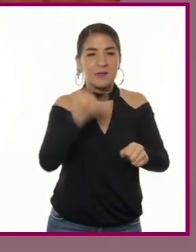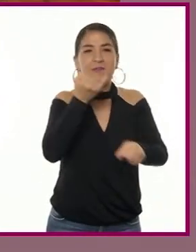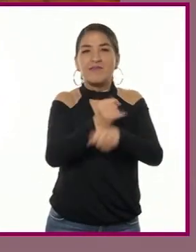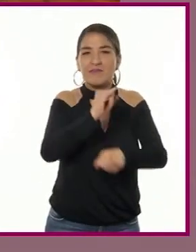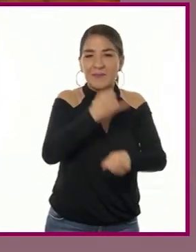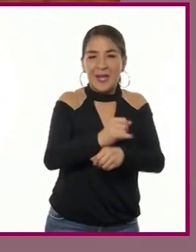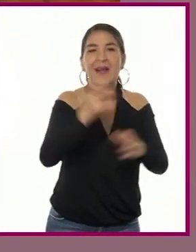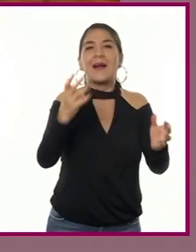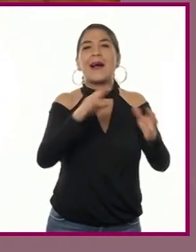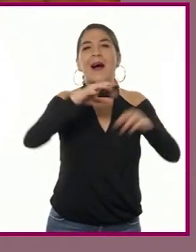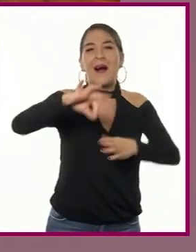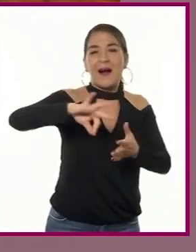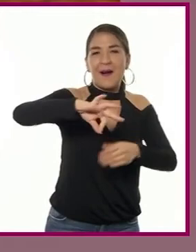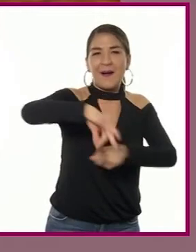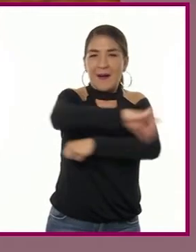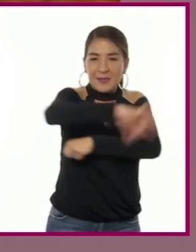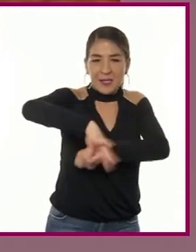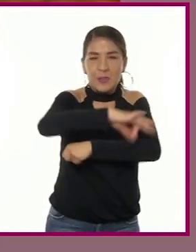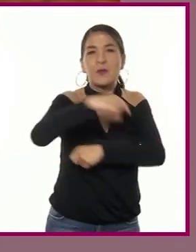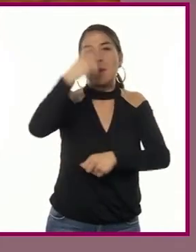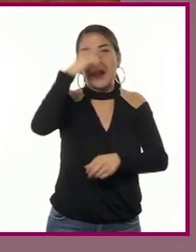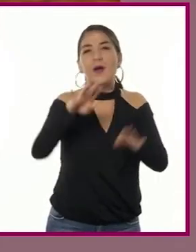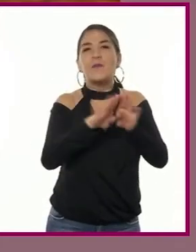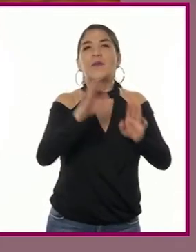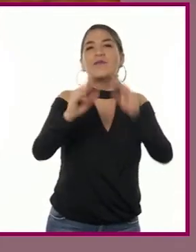para modernizar la metrópoli colonial.